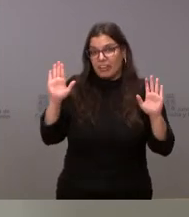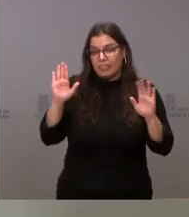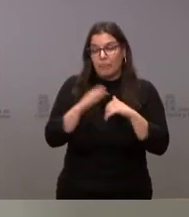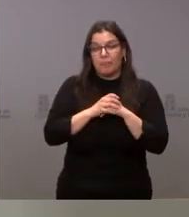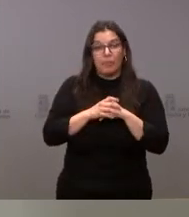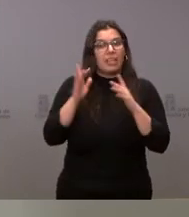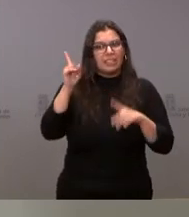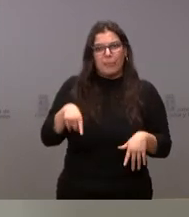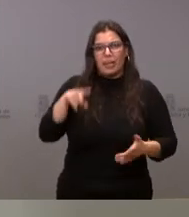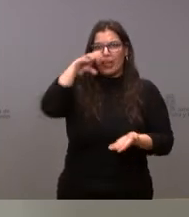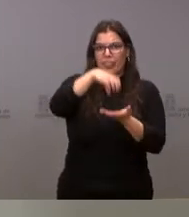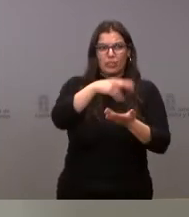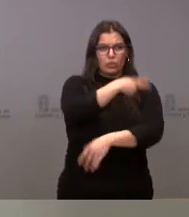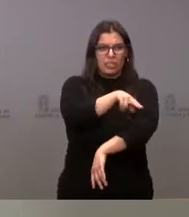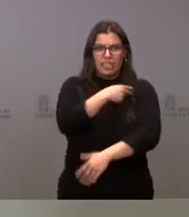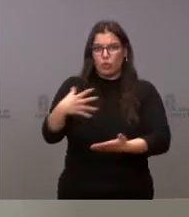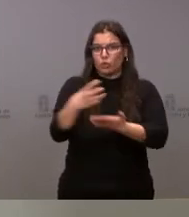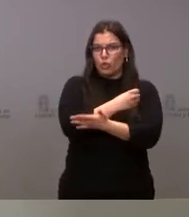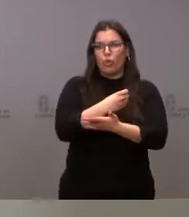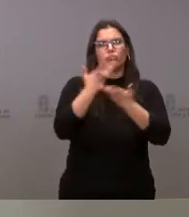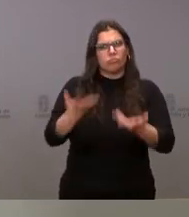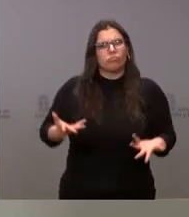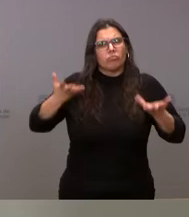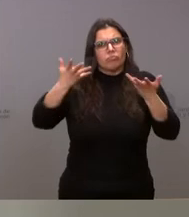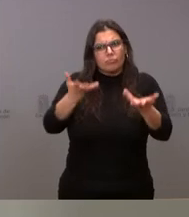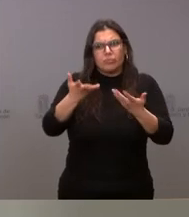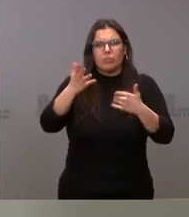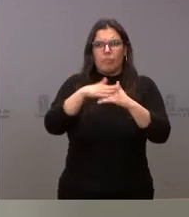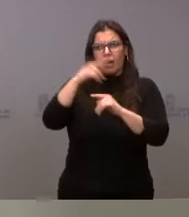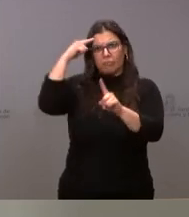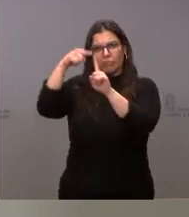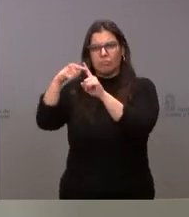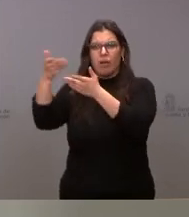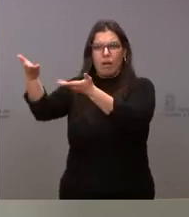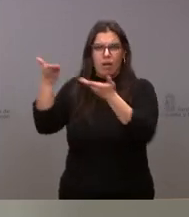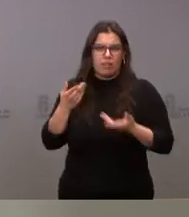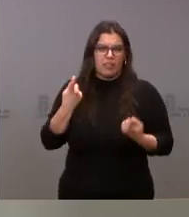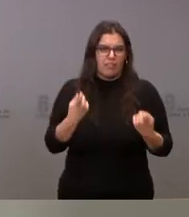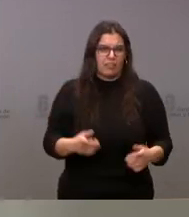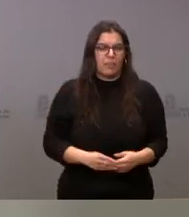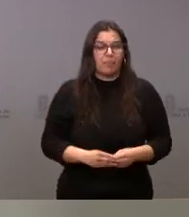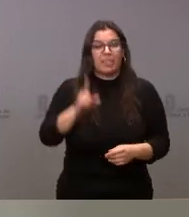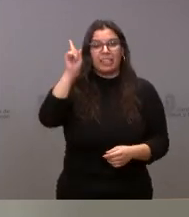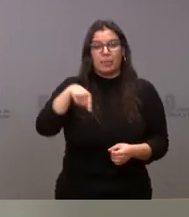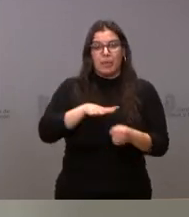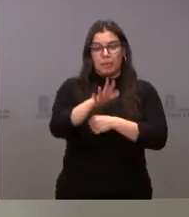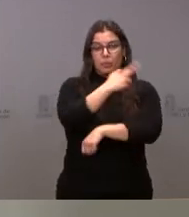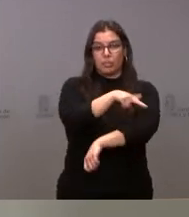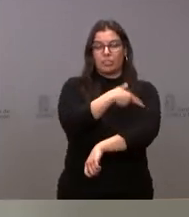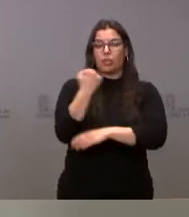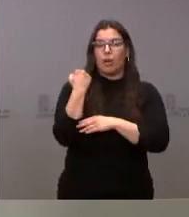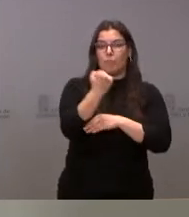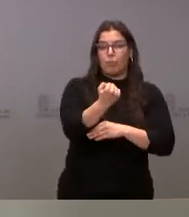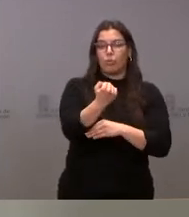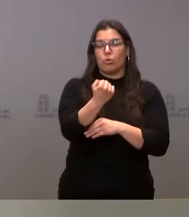disposición de todos los centros sanitarios de nuestra comunidad autónoma para esta finalidad. En el ámbito sanitario, también el apoyo